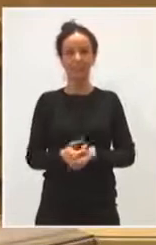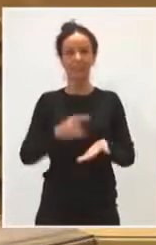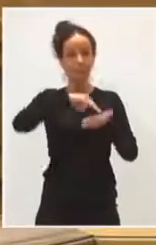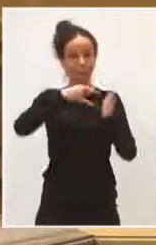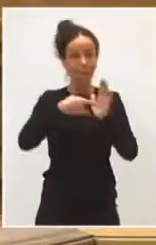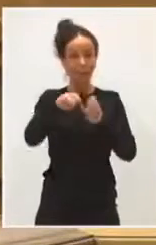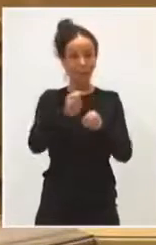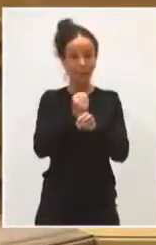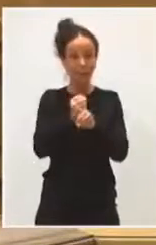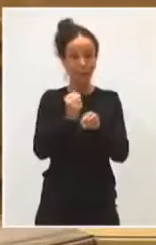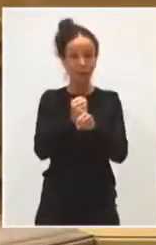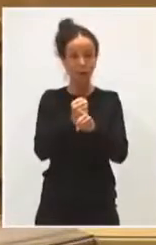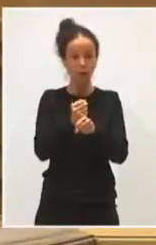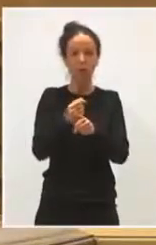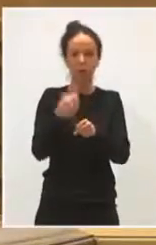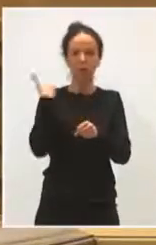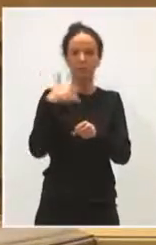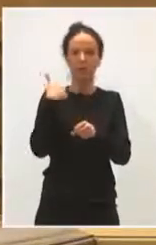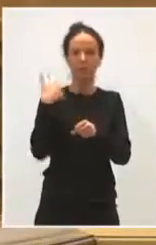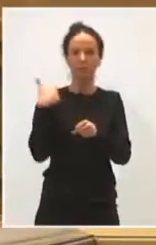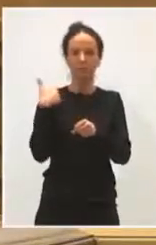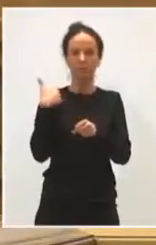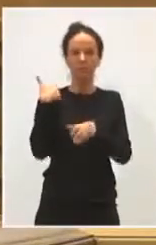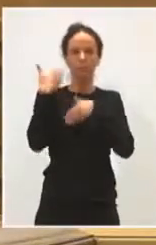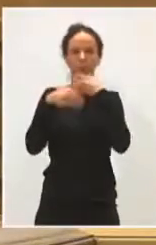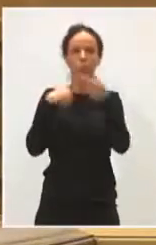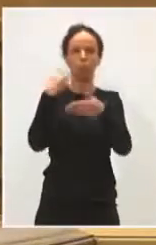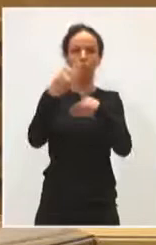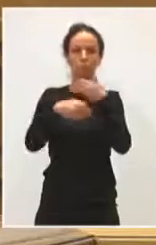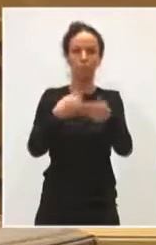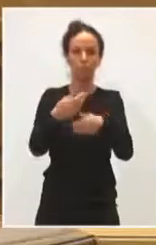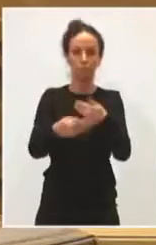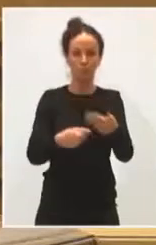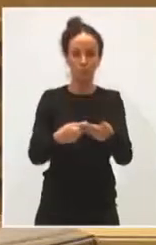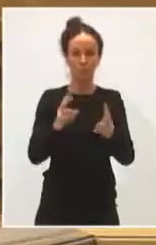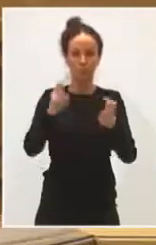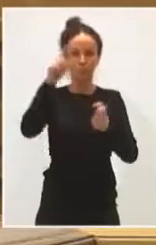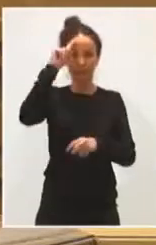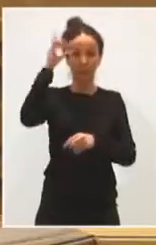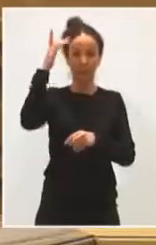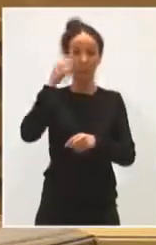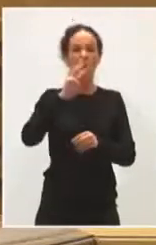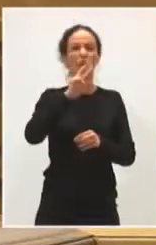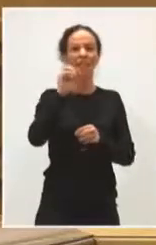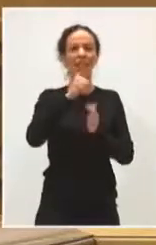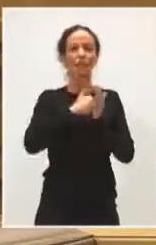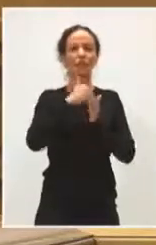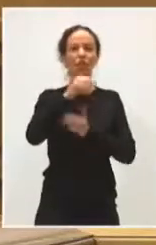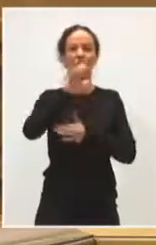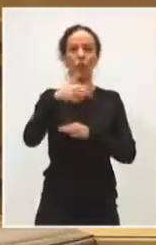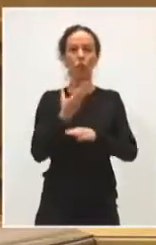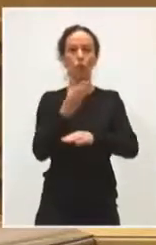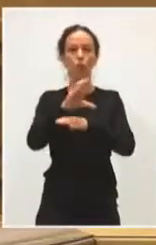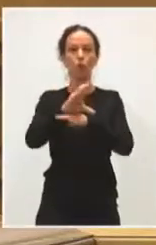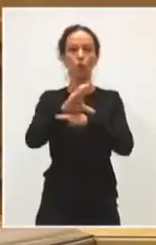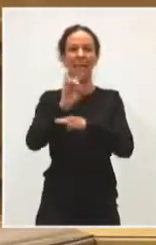que hemos venido manteniendo a lo largo del tiempo de emprendimiento se va a dotar con 30 millones de euros para